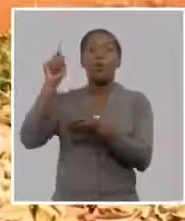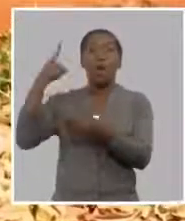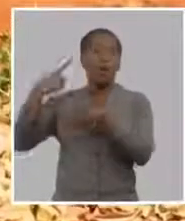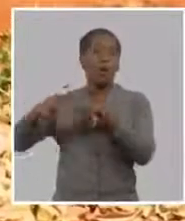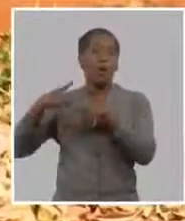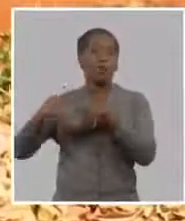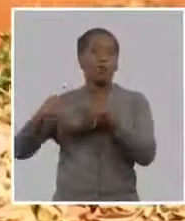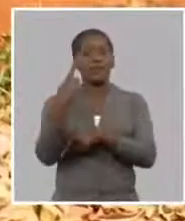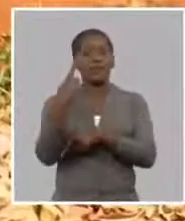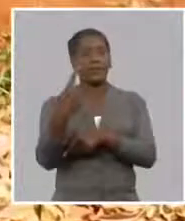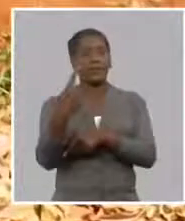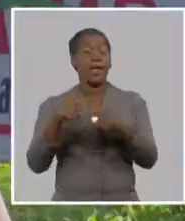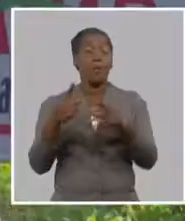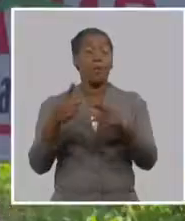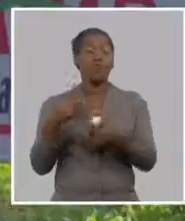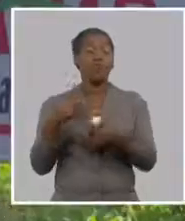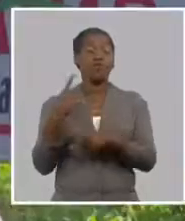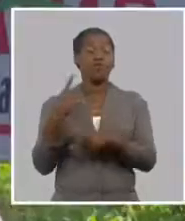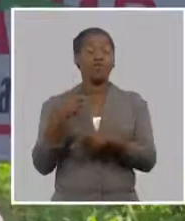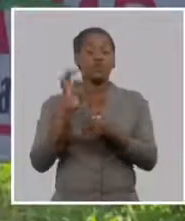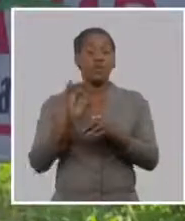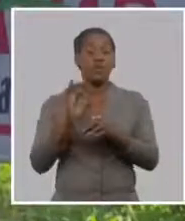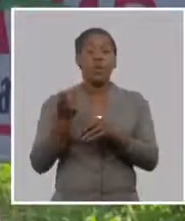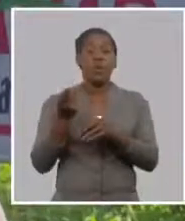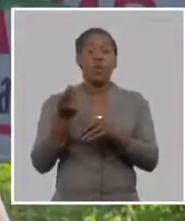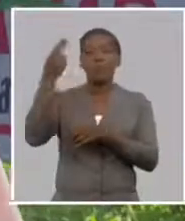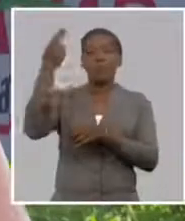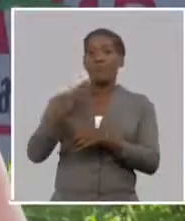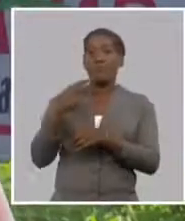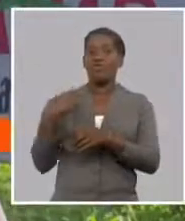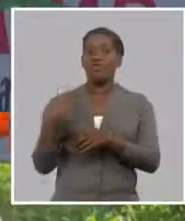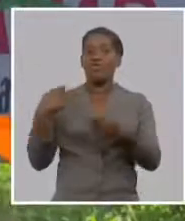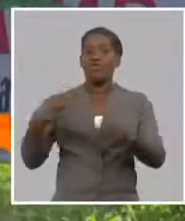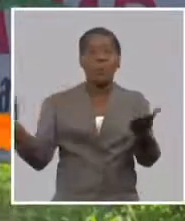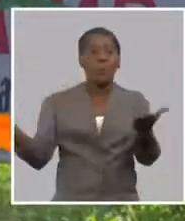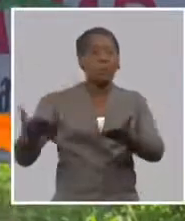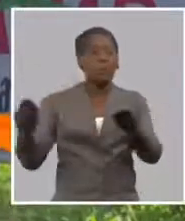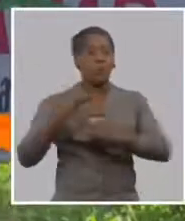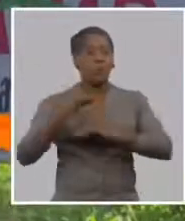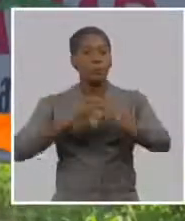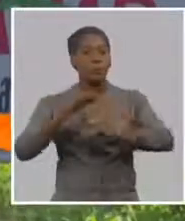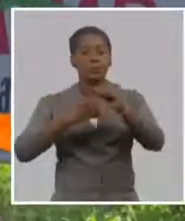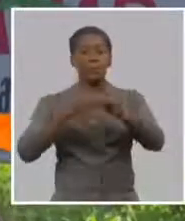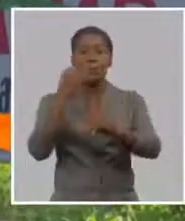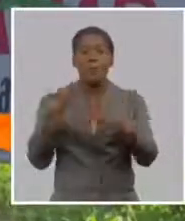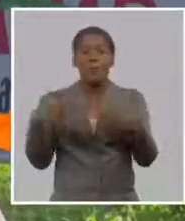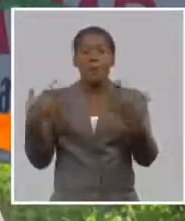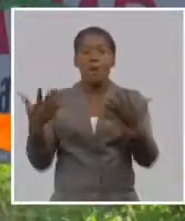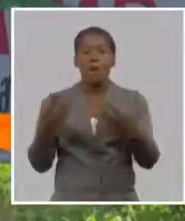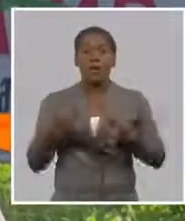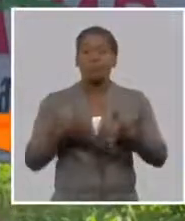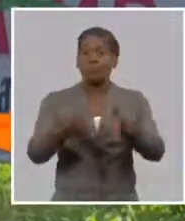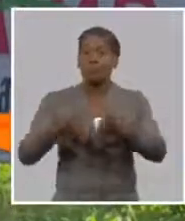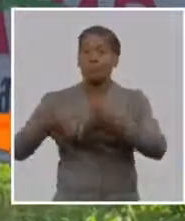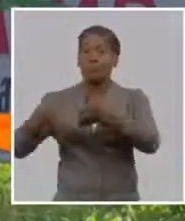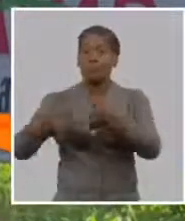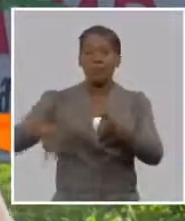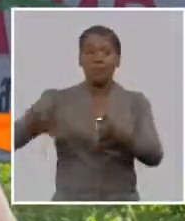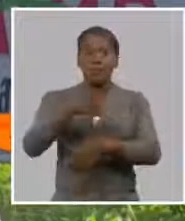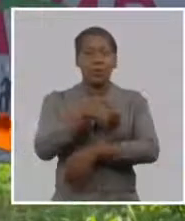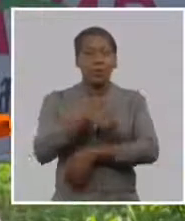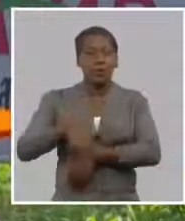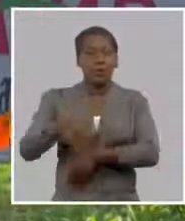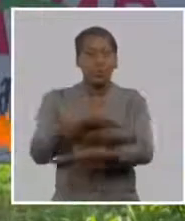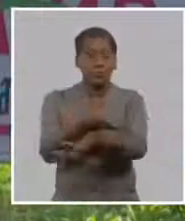país nos está llamando a sembrar más en tiempo en que los rendimientos han ido en en en en mando y entonces bueno